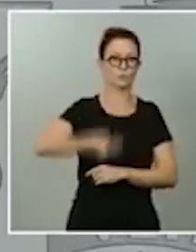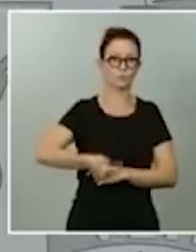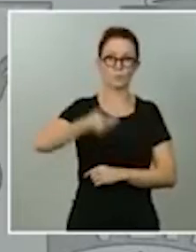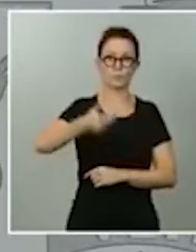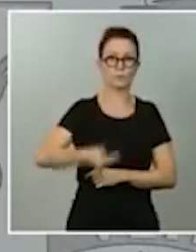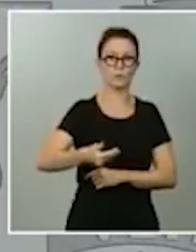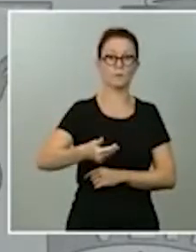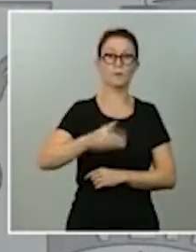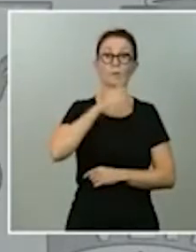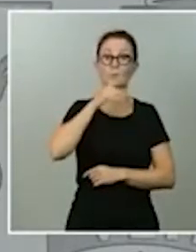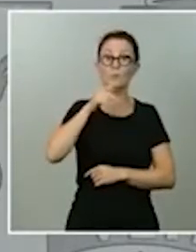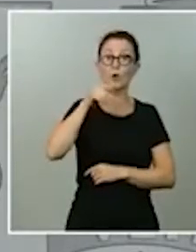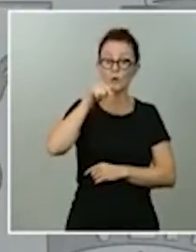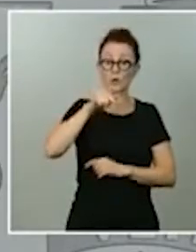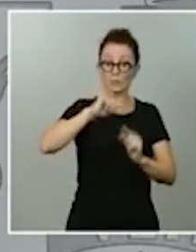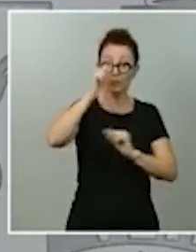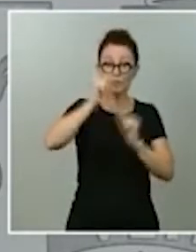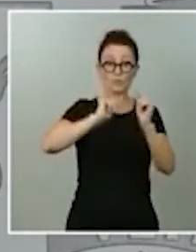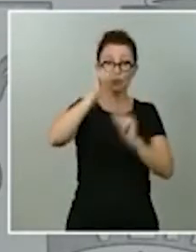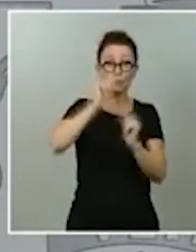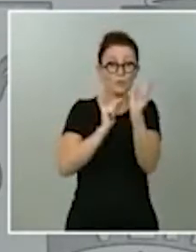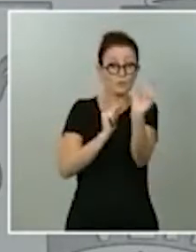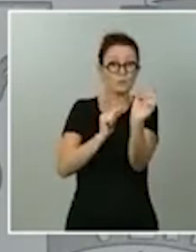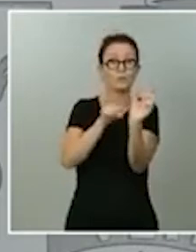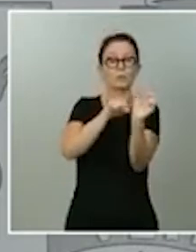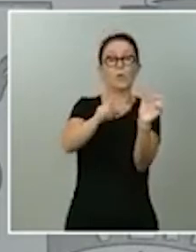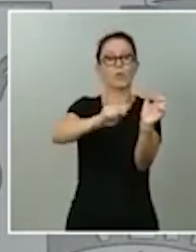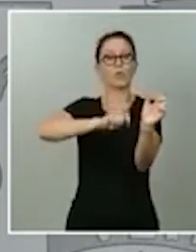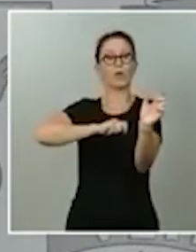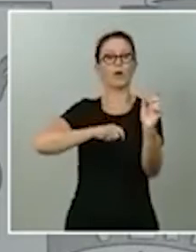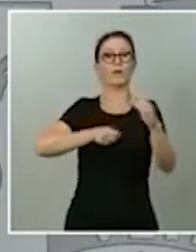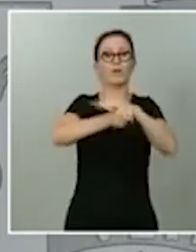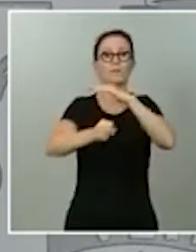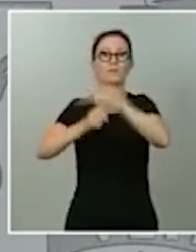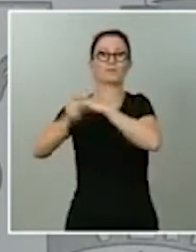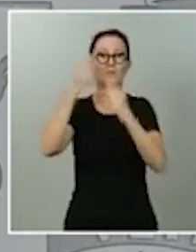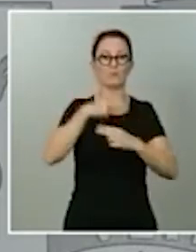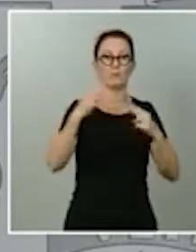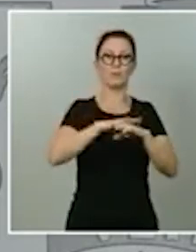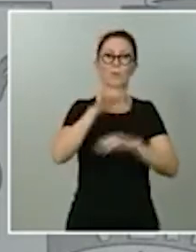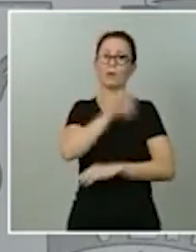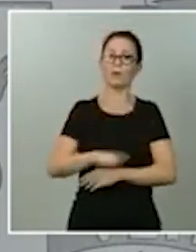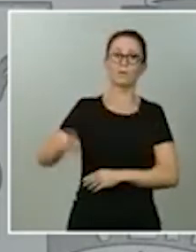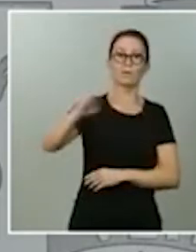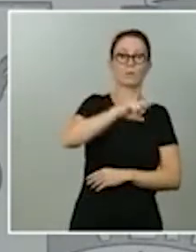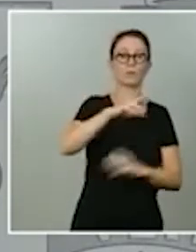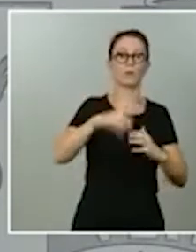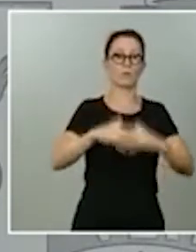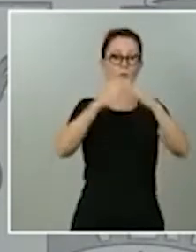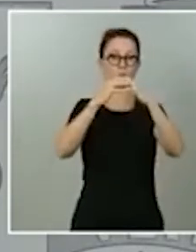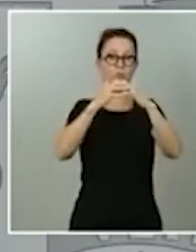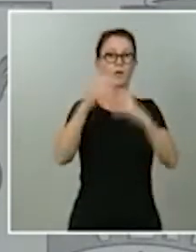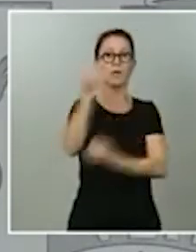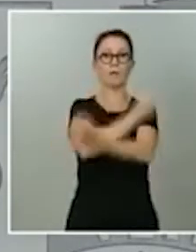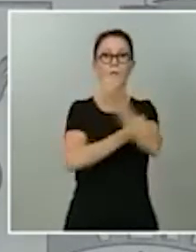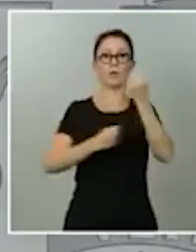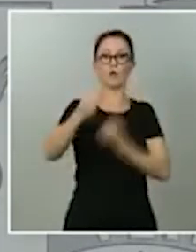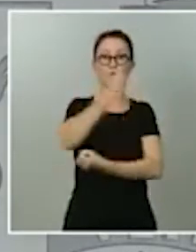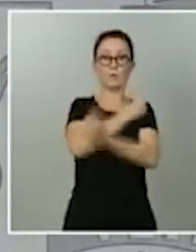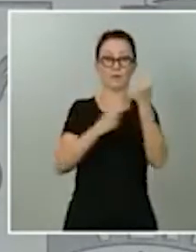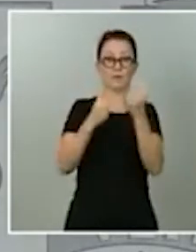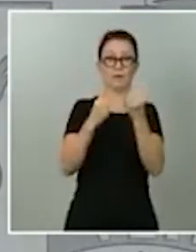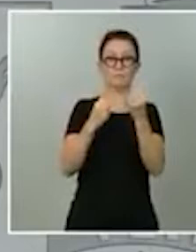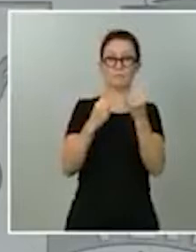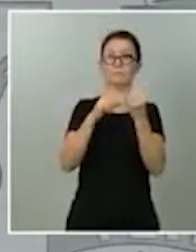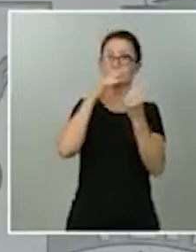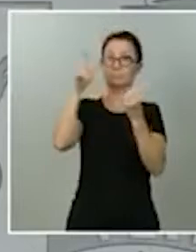cantidad ingente de inversión pública para la recuperación económica que vamos a recibir de Europa. Por cierto, ayer hubo una